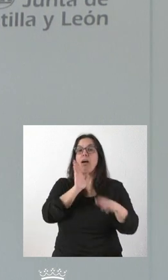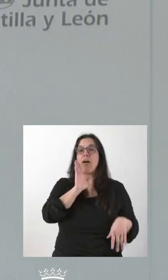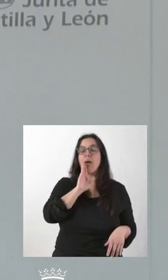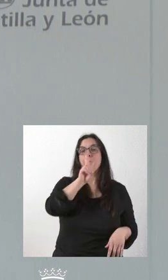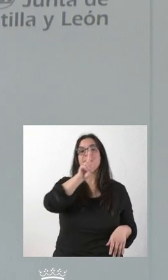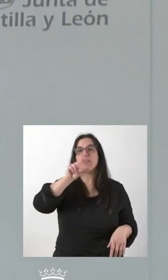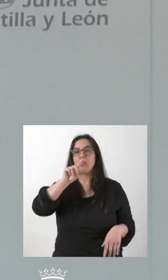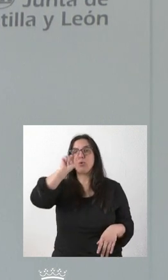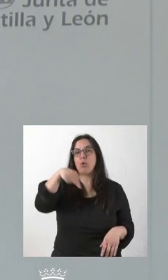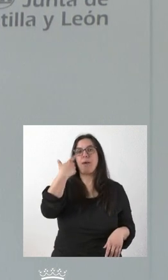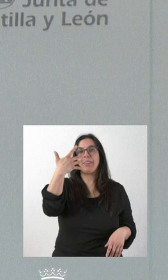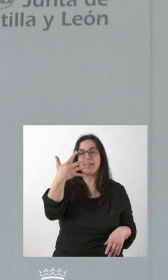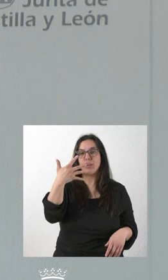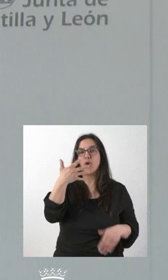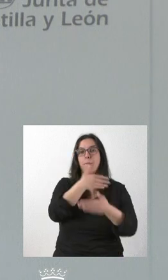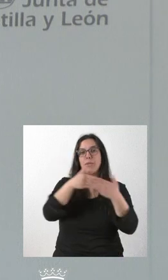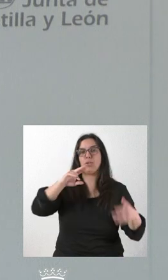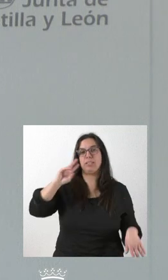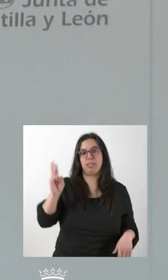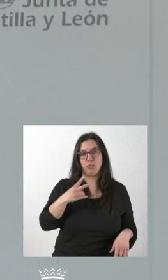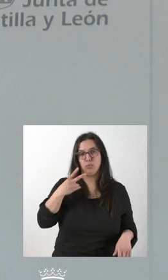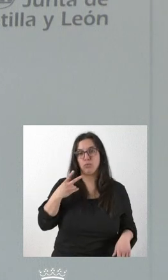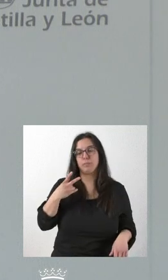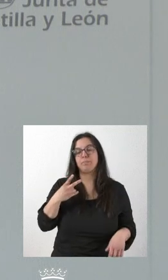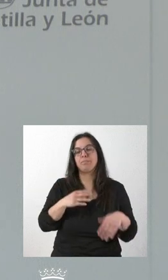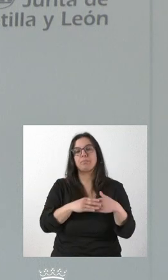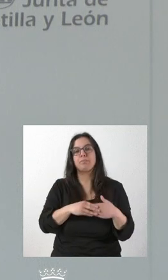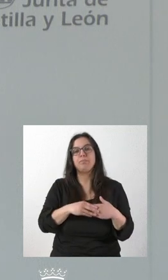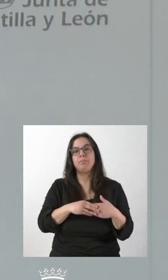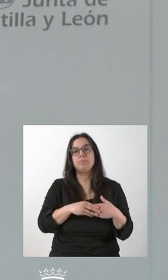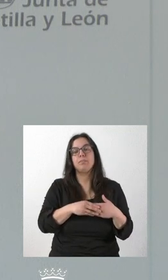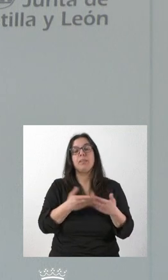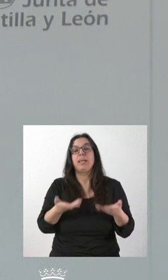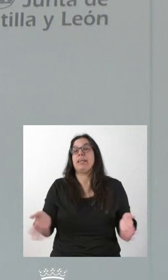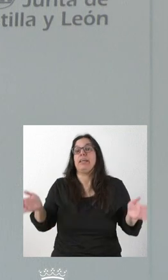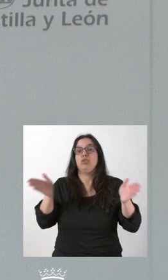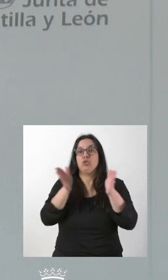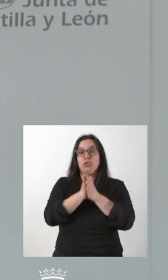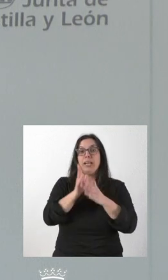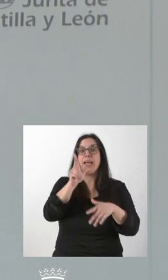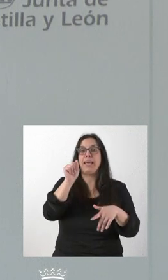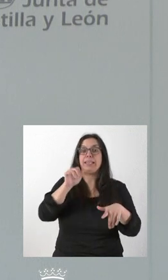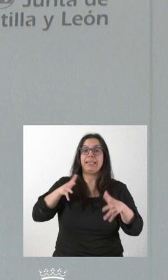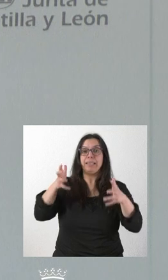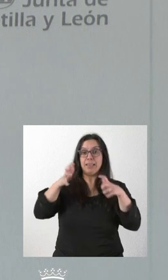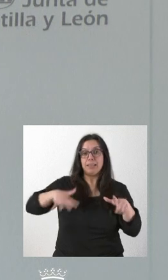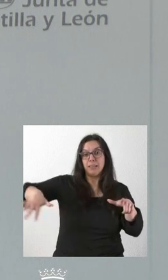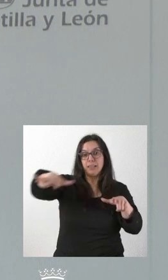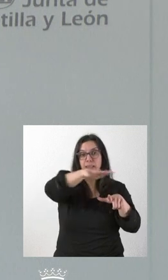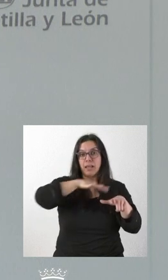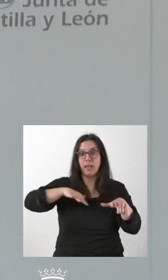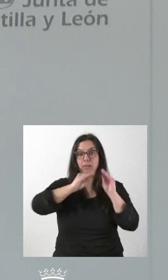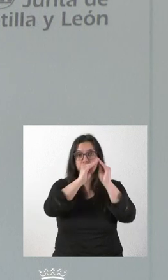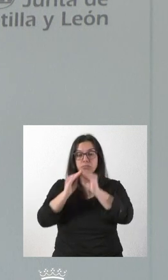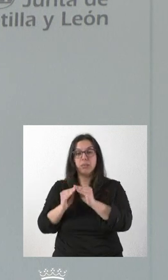21,5 millones de euros y el volumen total de hectáreas el que se va a actuar es de